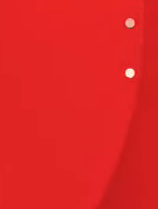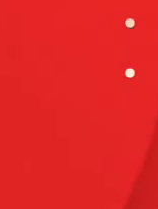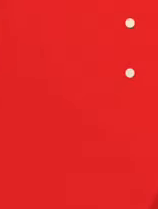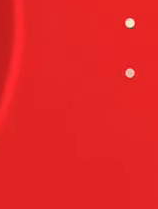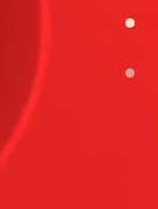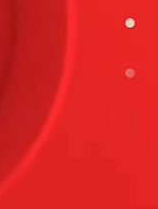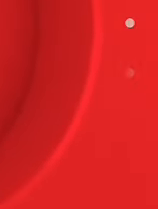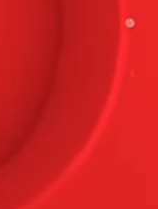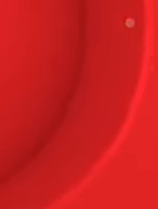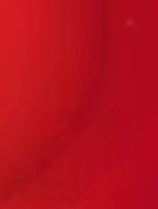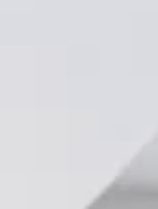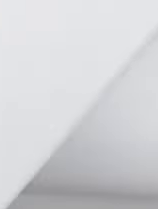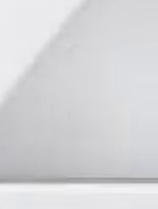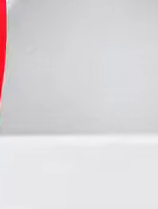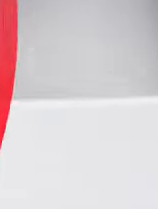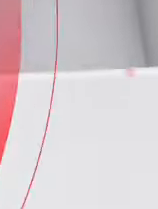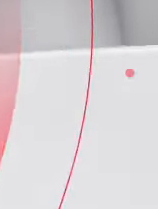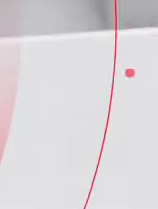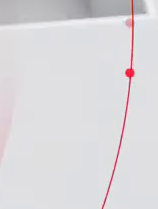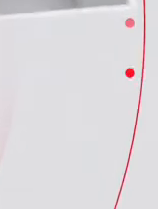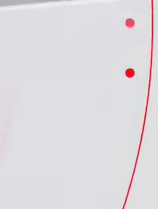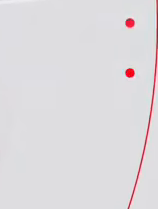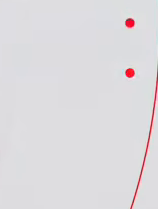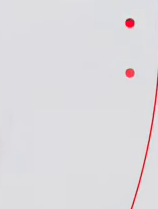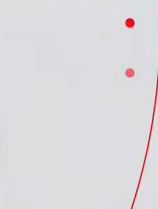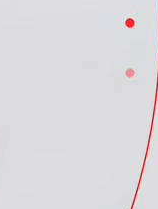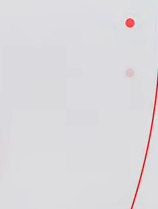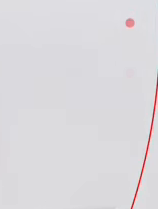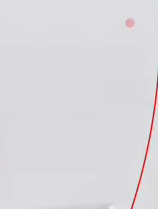estamos viendo 24 central